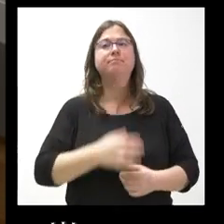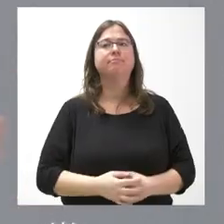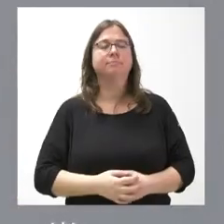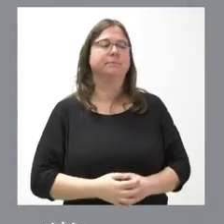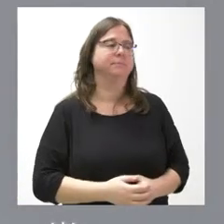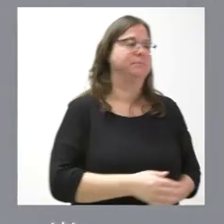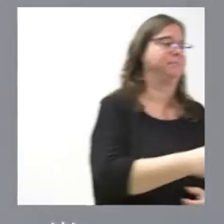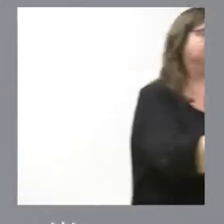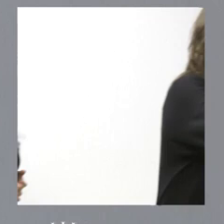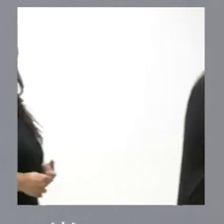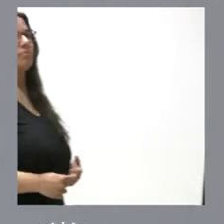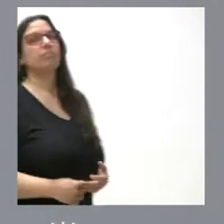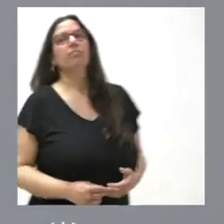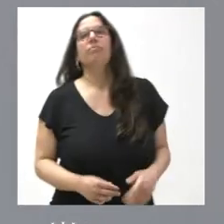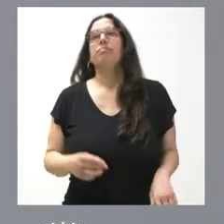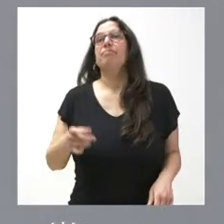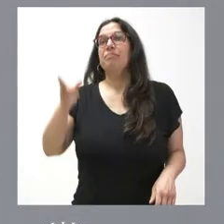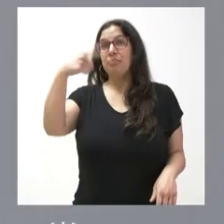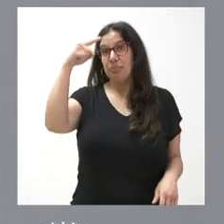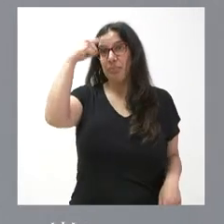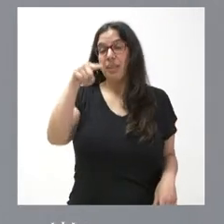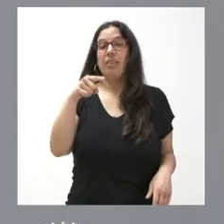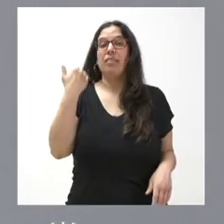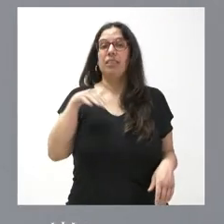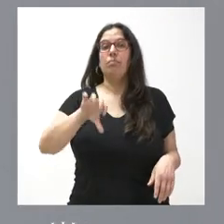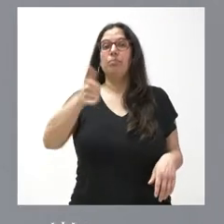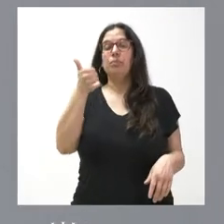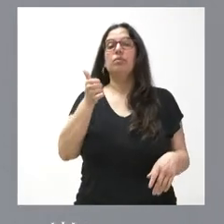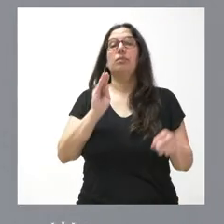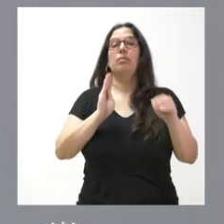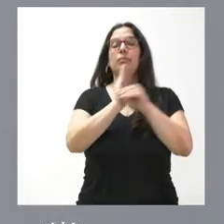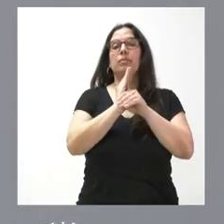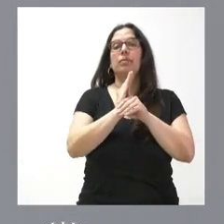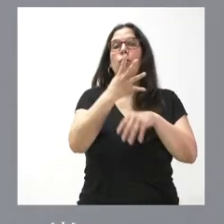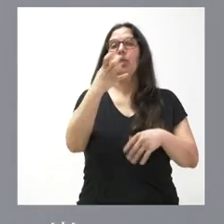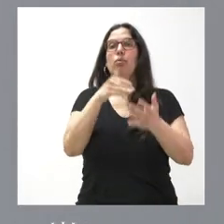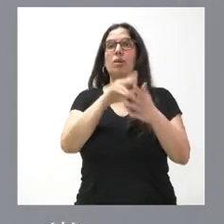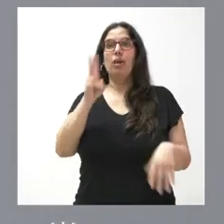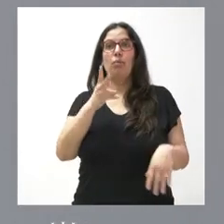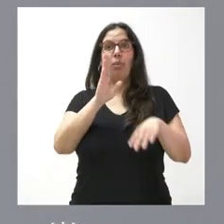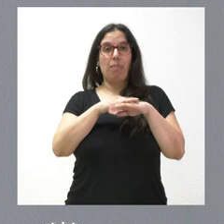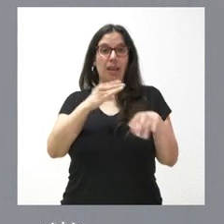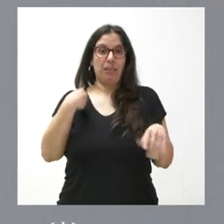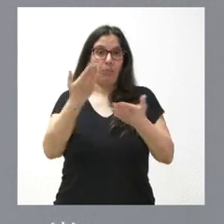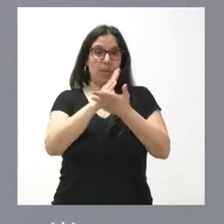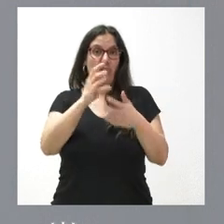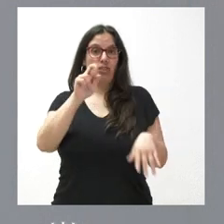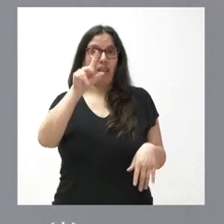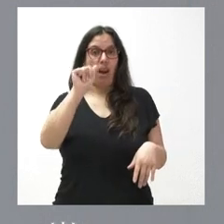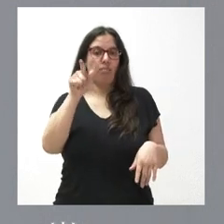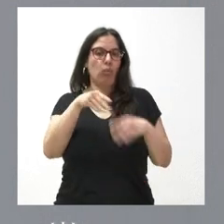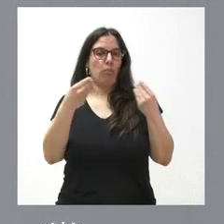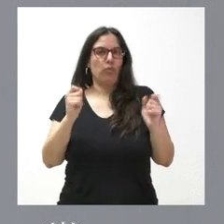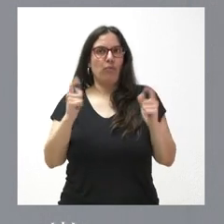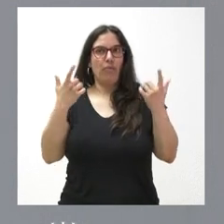Pues que nosotros, como ustedes saben, ya hemos aprobado la subvención de 400.000 euros para el SERLAS y, lógicamente, esto es un documento formal que